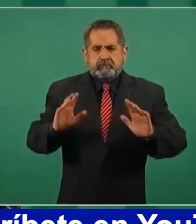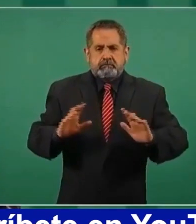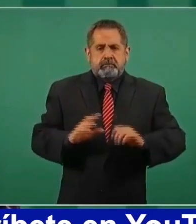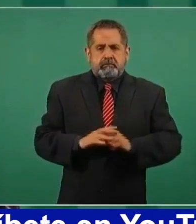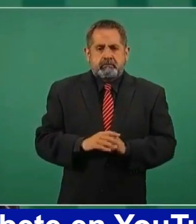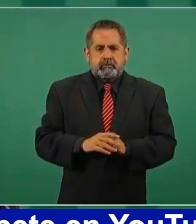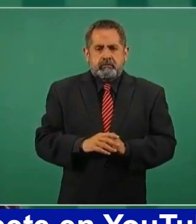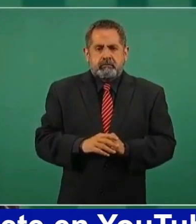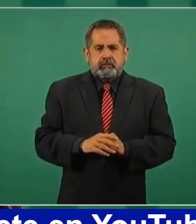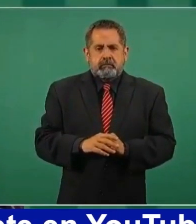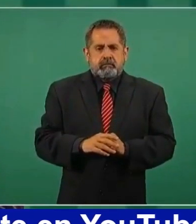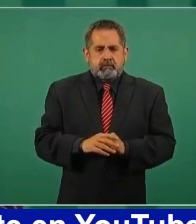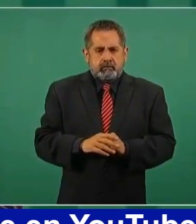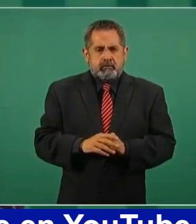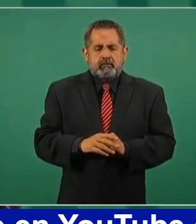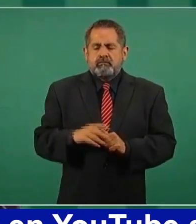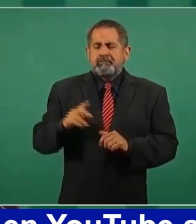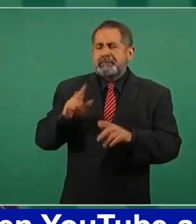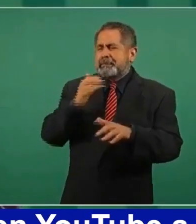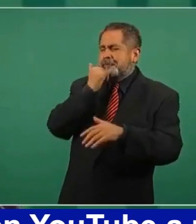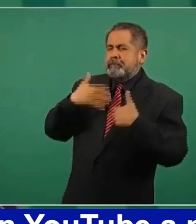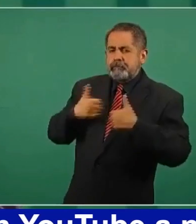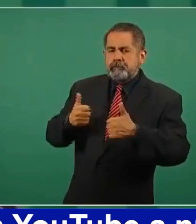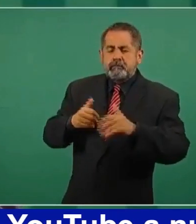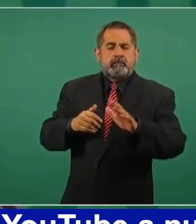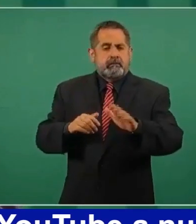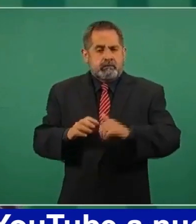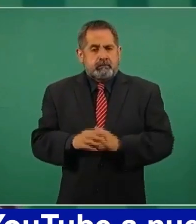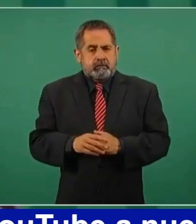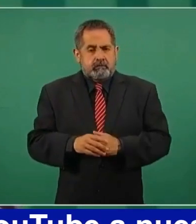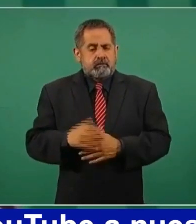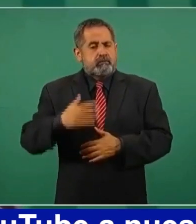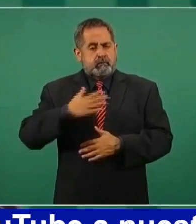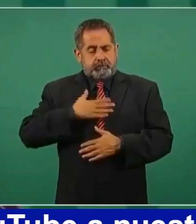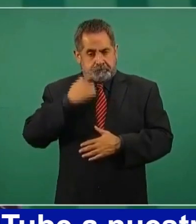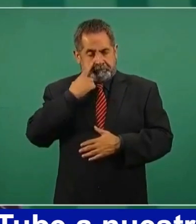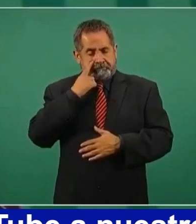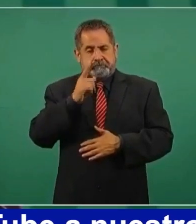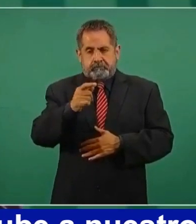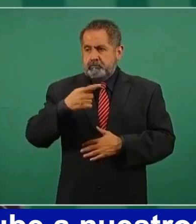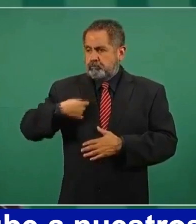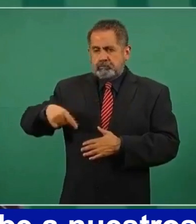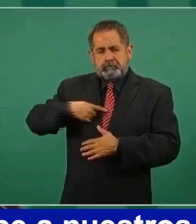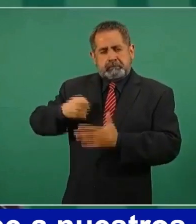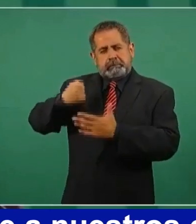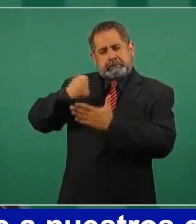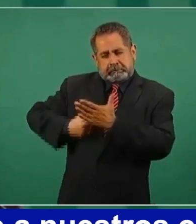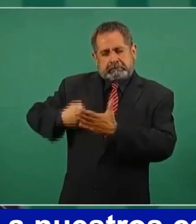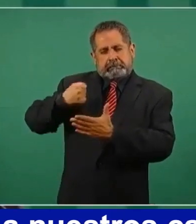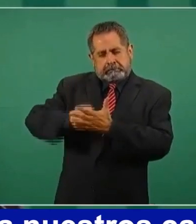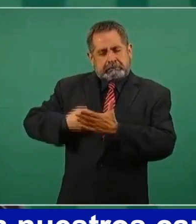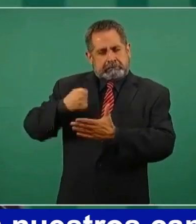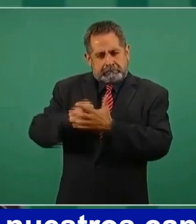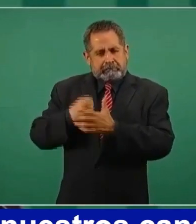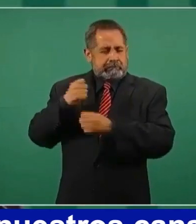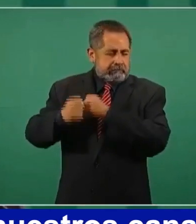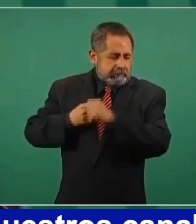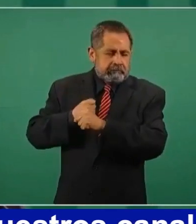Disculpe, no atendía. Nosotros venimos de una lucha por la democracia